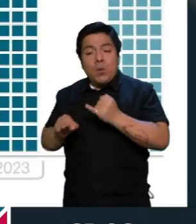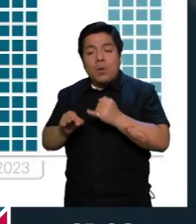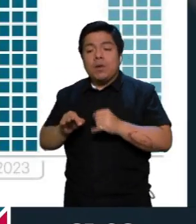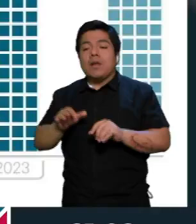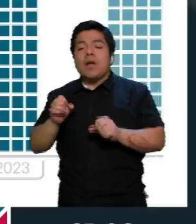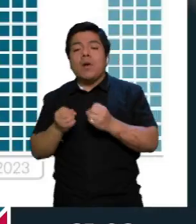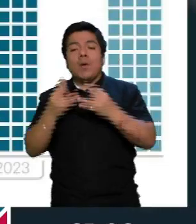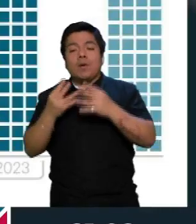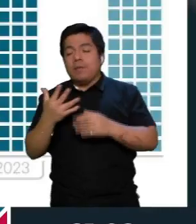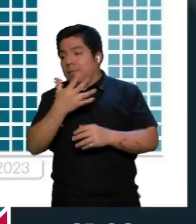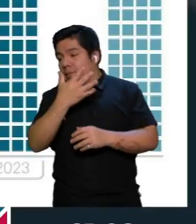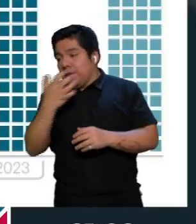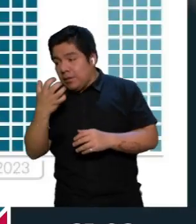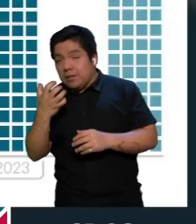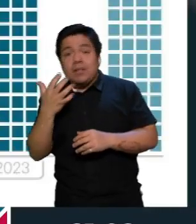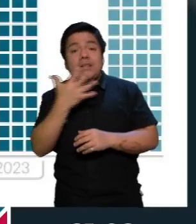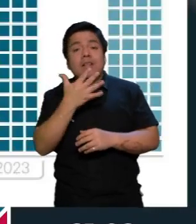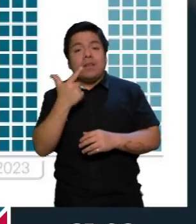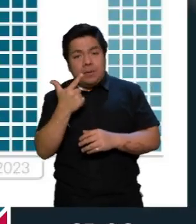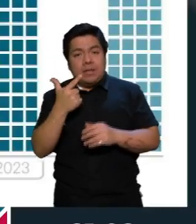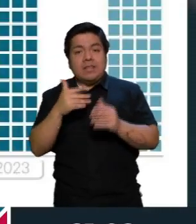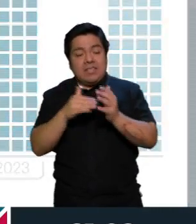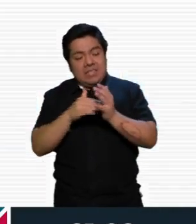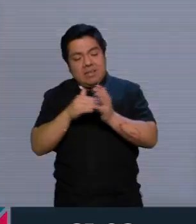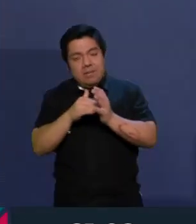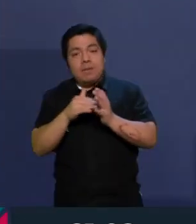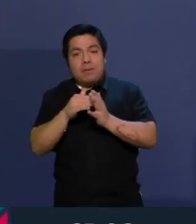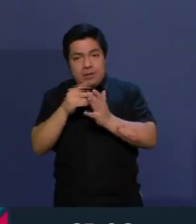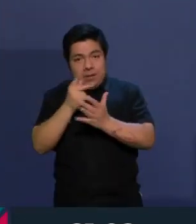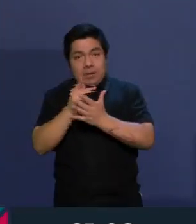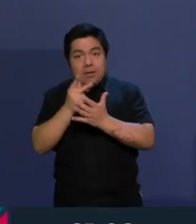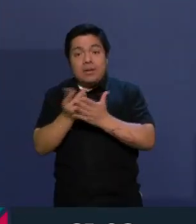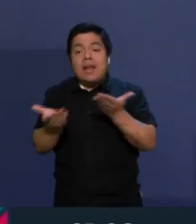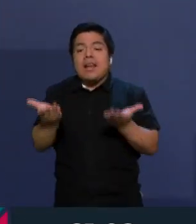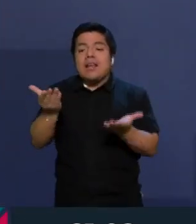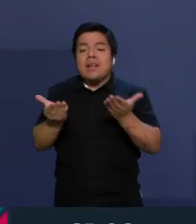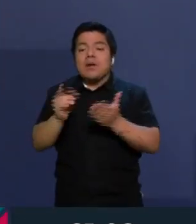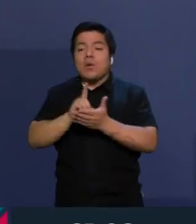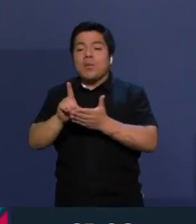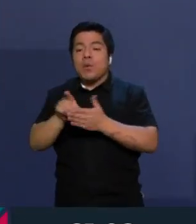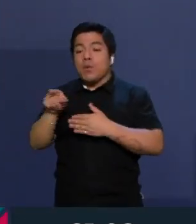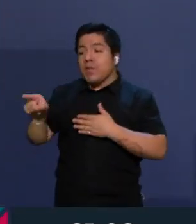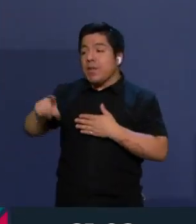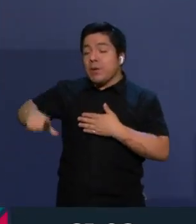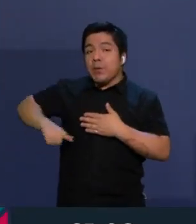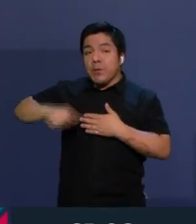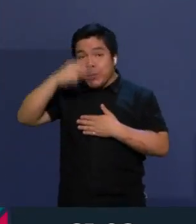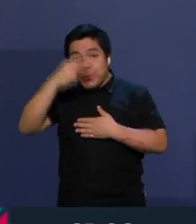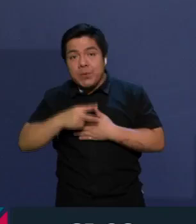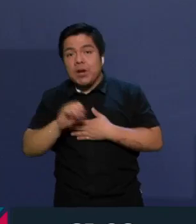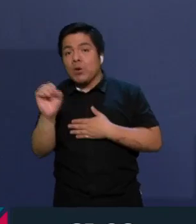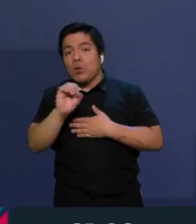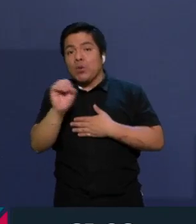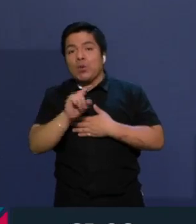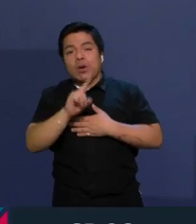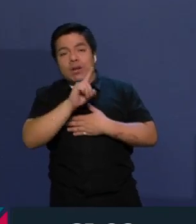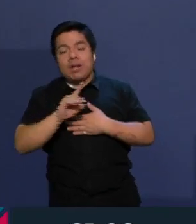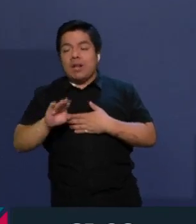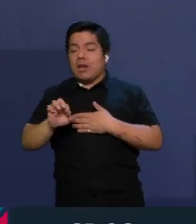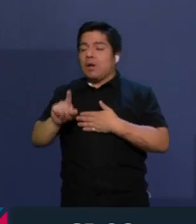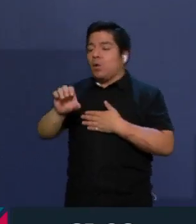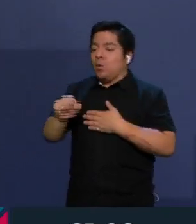de más de 557 mil millones de pesos. Estos datos ni siquiera son del gobierno de México, sino de la calificadora Standard & Poor's.